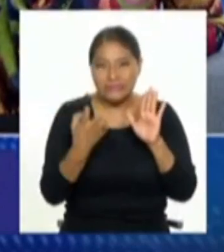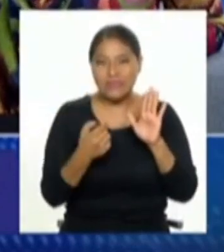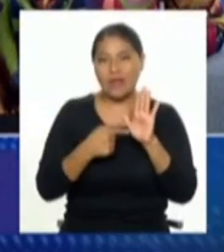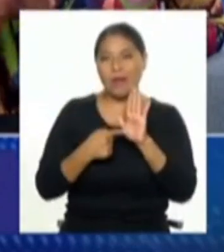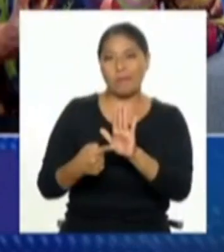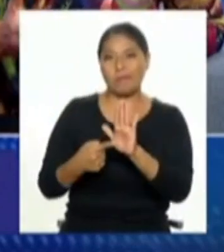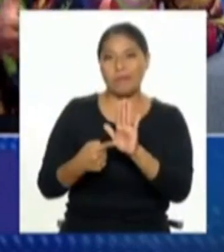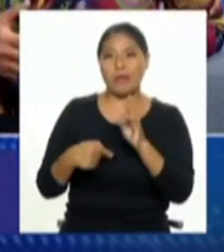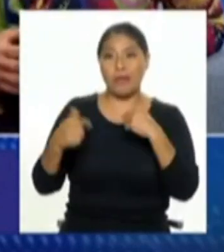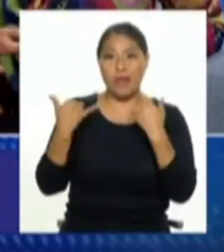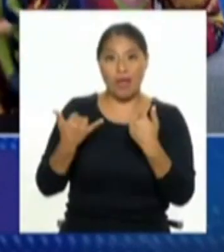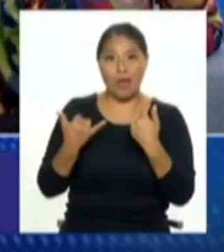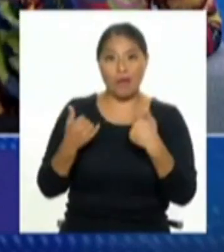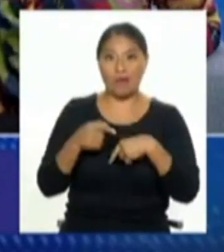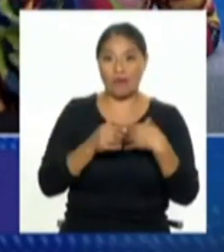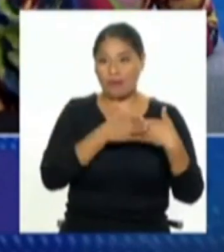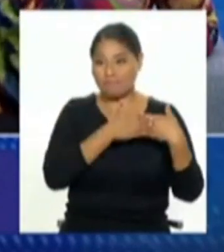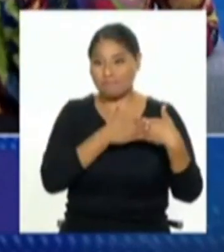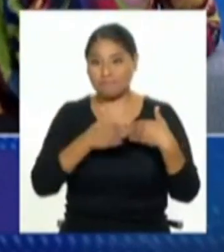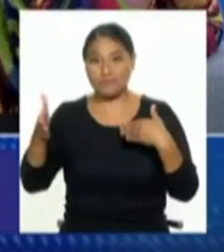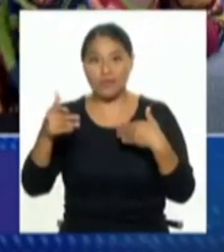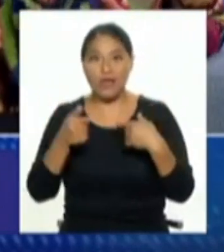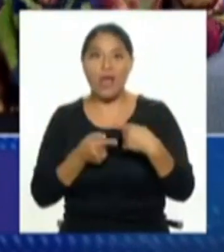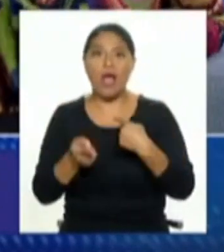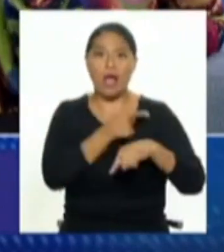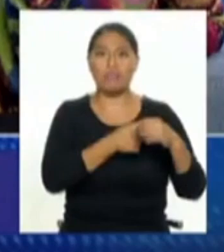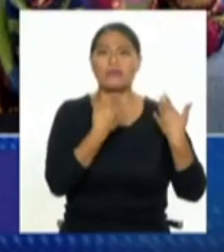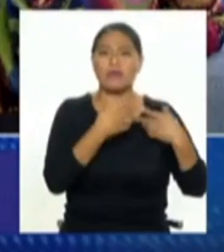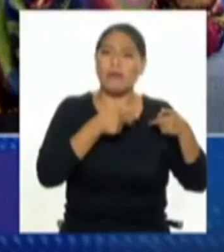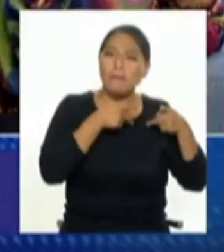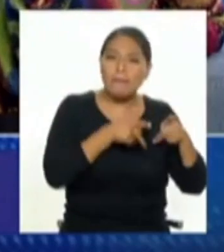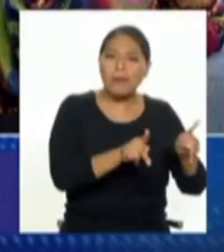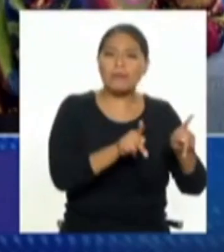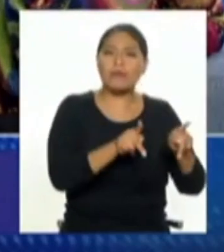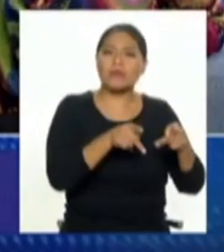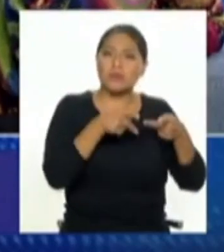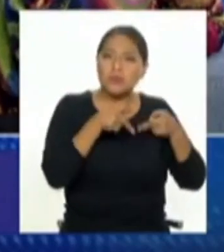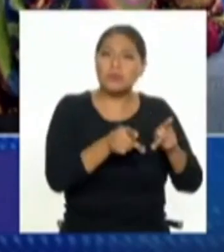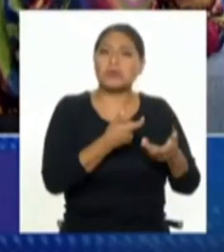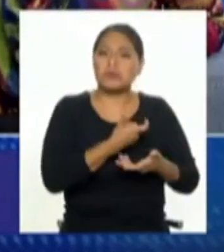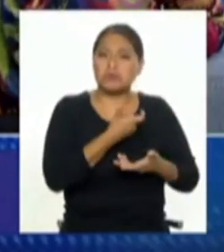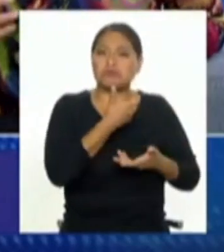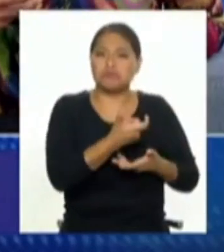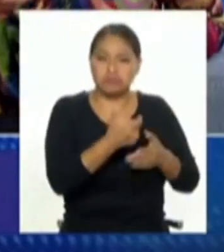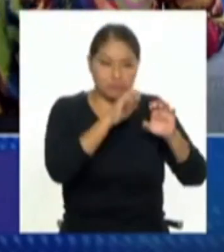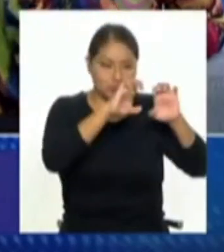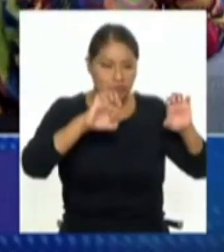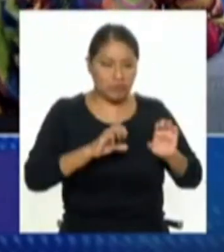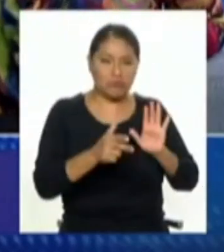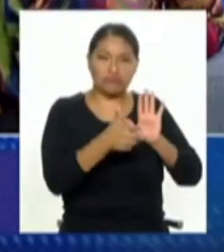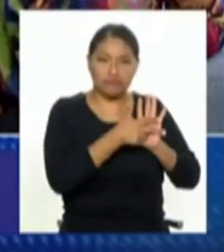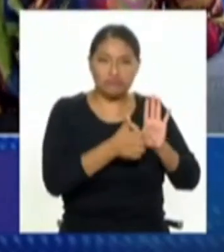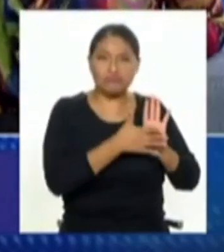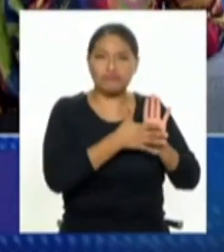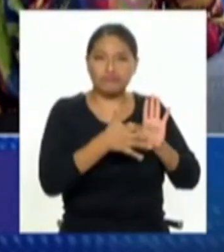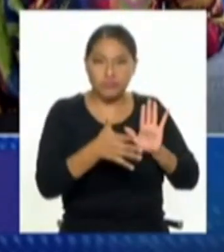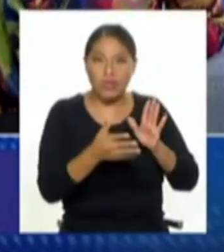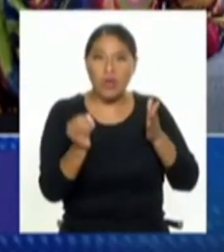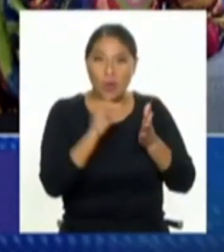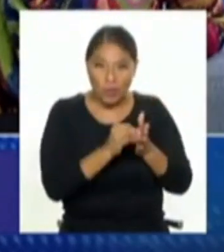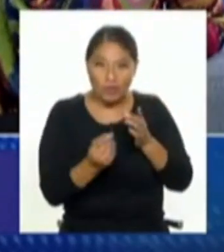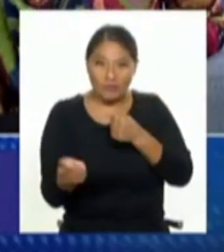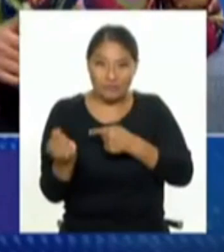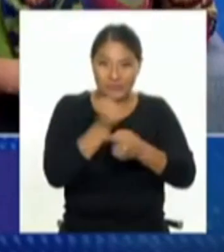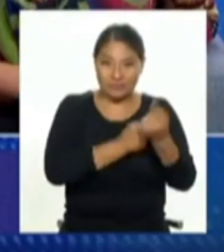llegado a un punto en donde ya no se puede retroceder ya no se puede retroceder o dada la situación tan particular que estamos viviendo tendría que volver a repensarse